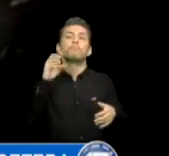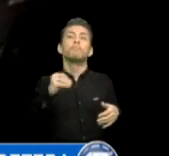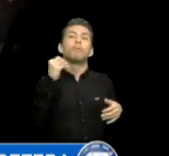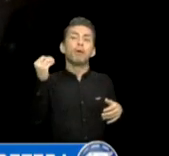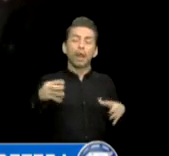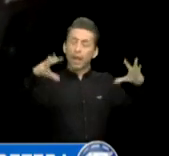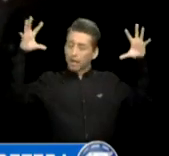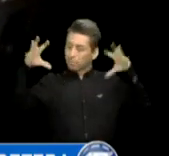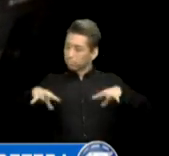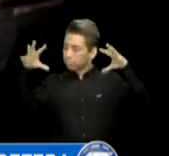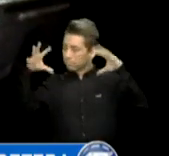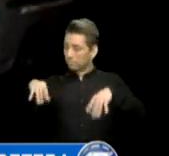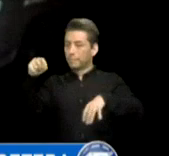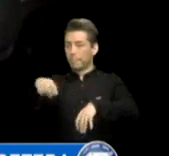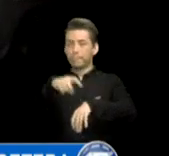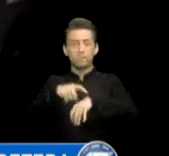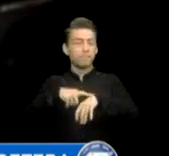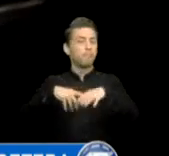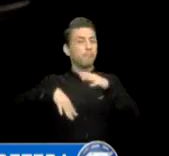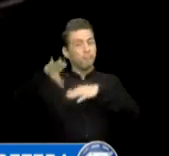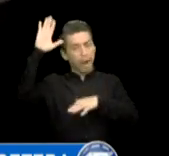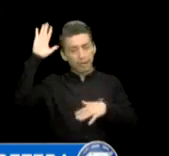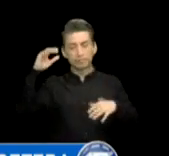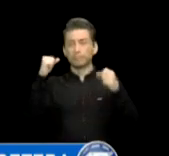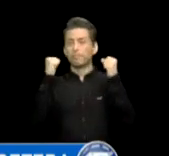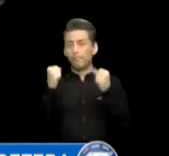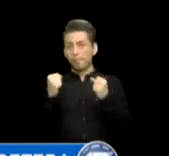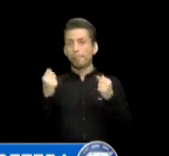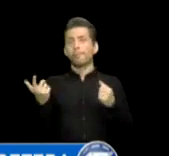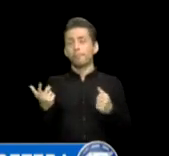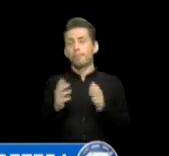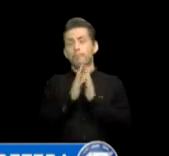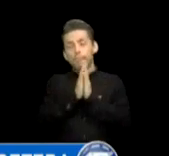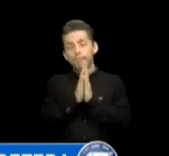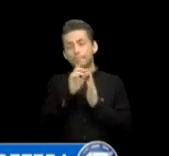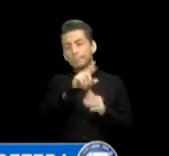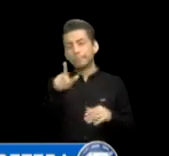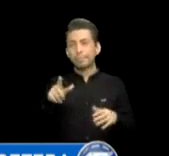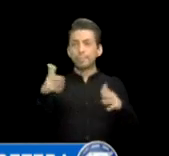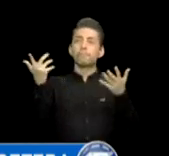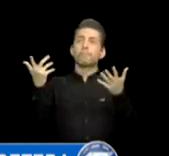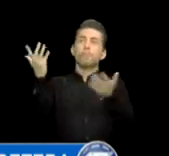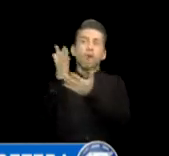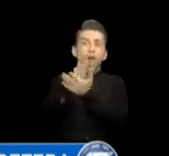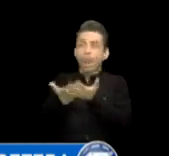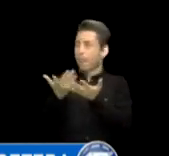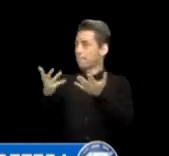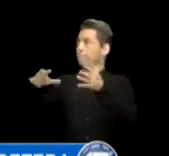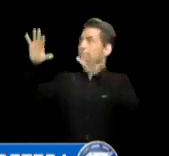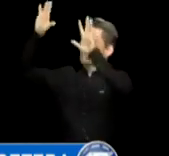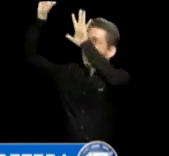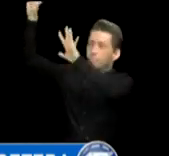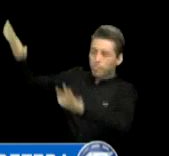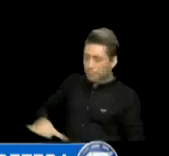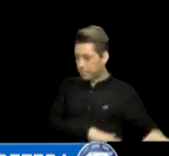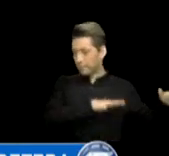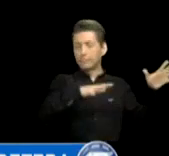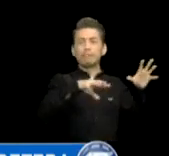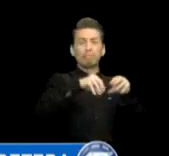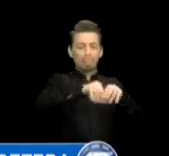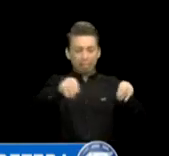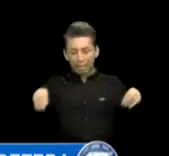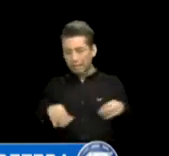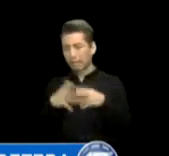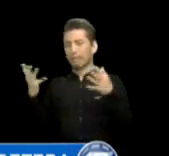en esas horas aumenta su intensidad, por lo que puede caerles promontorios de tierra debido a la humedad de la misma,